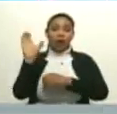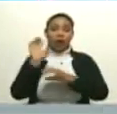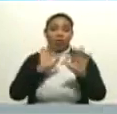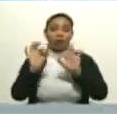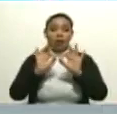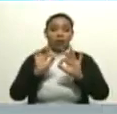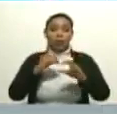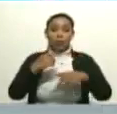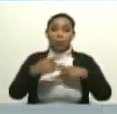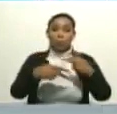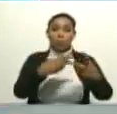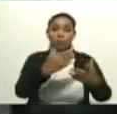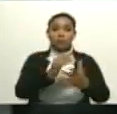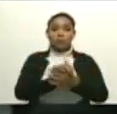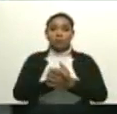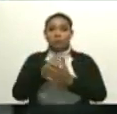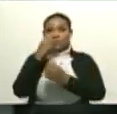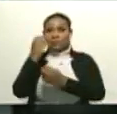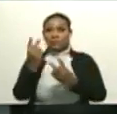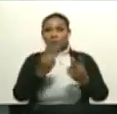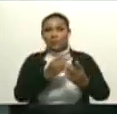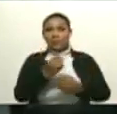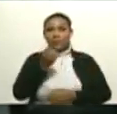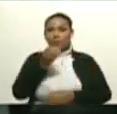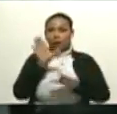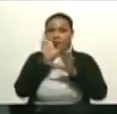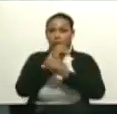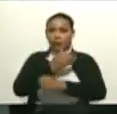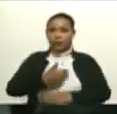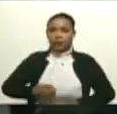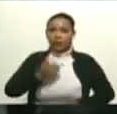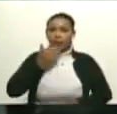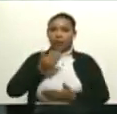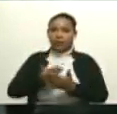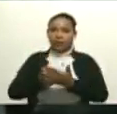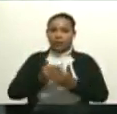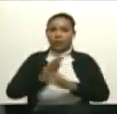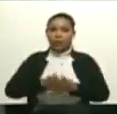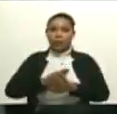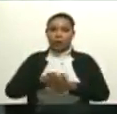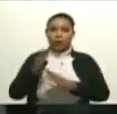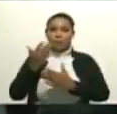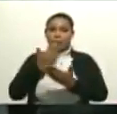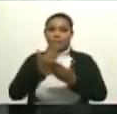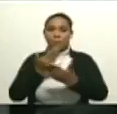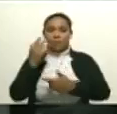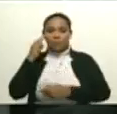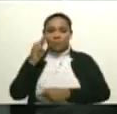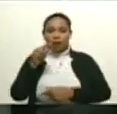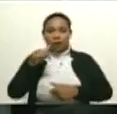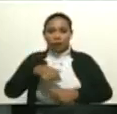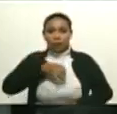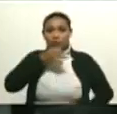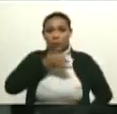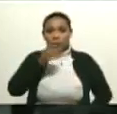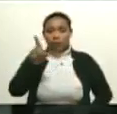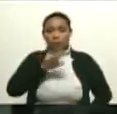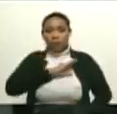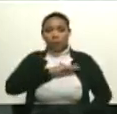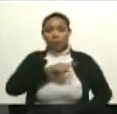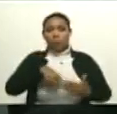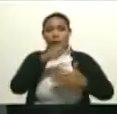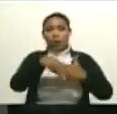Bienvenido. Buenas noches, presidente, muchas gracias por permitirnos expresarnos aquí en su programa.